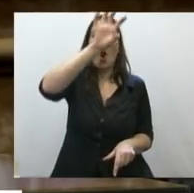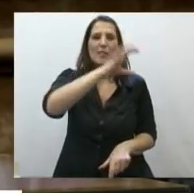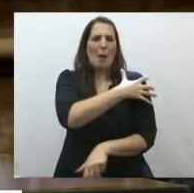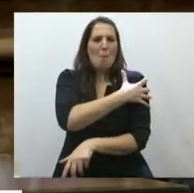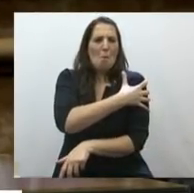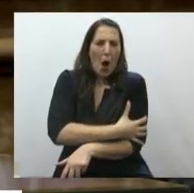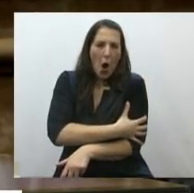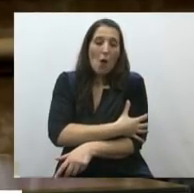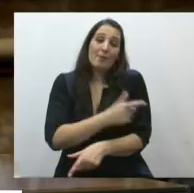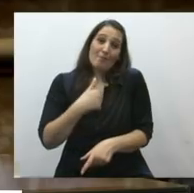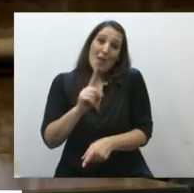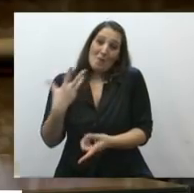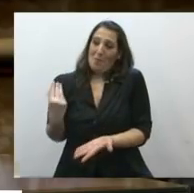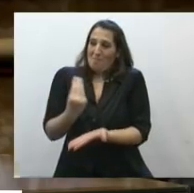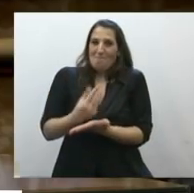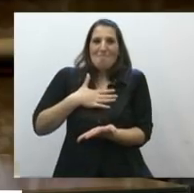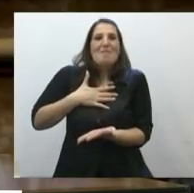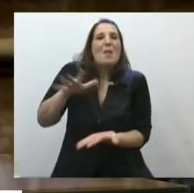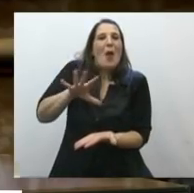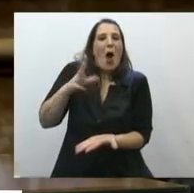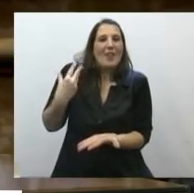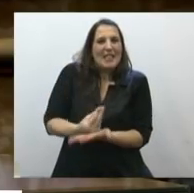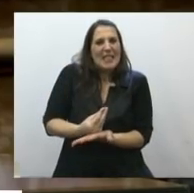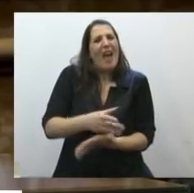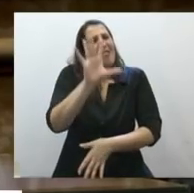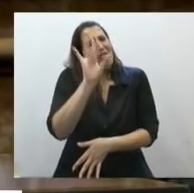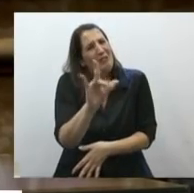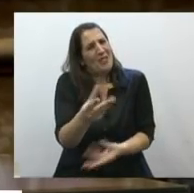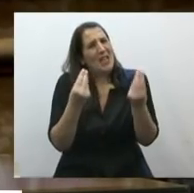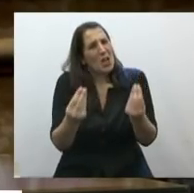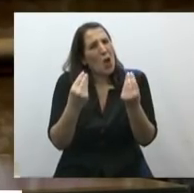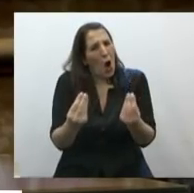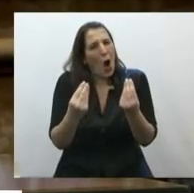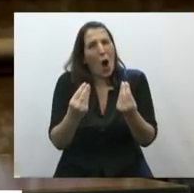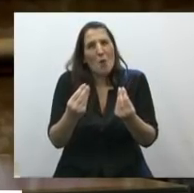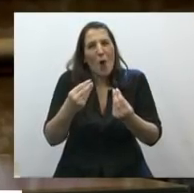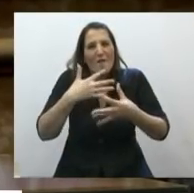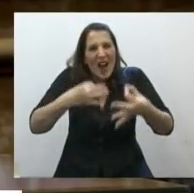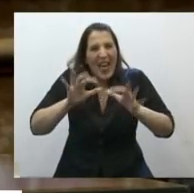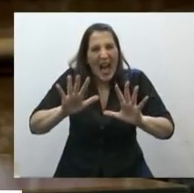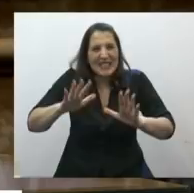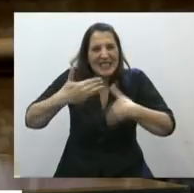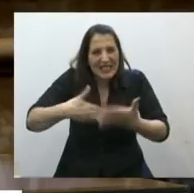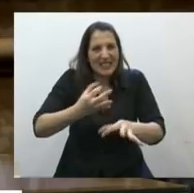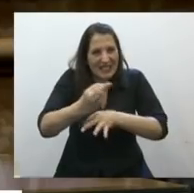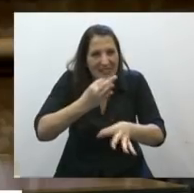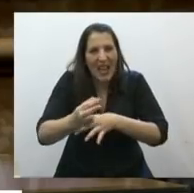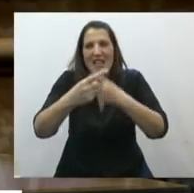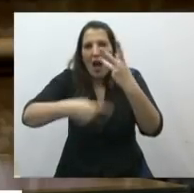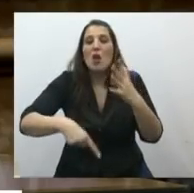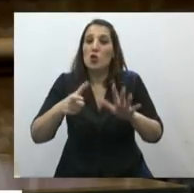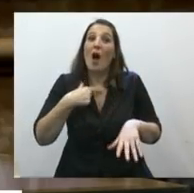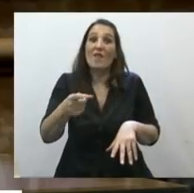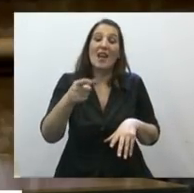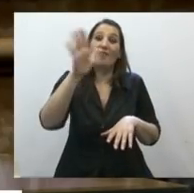como la que yo represento, hasta es difícil poder armar una prosa. Los quiero ver en los centros de salud del impenetrable chaqueño,